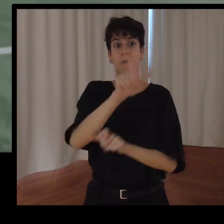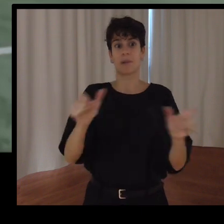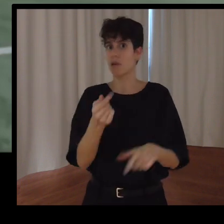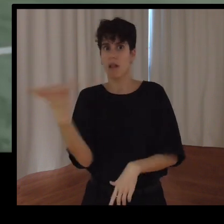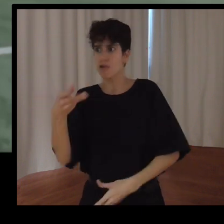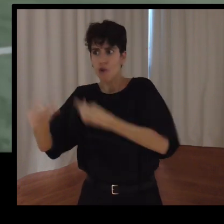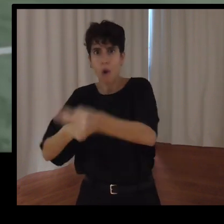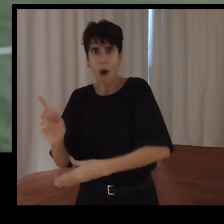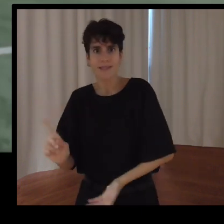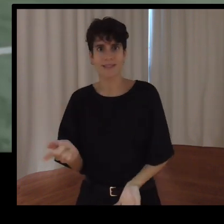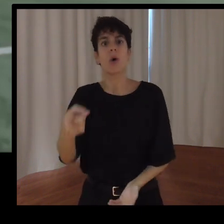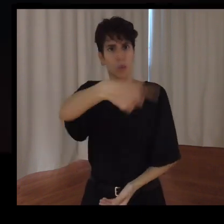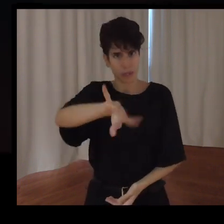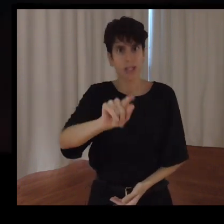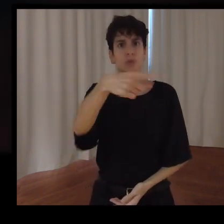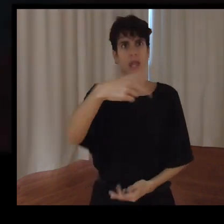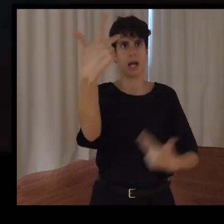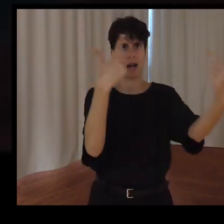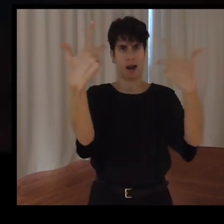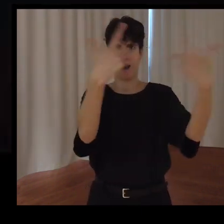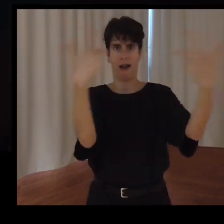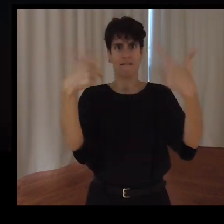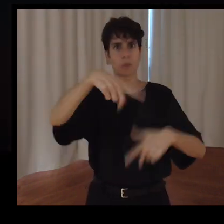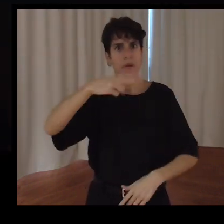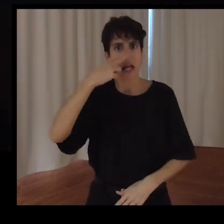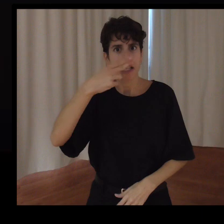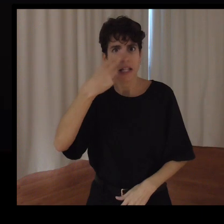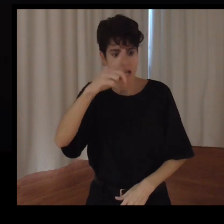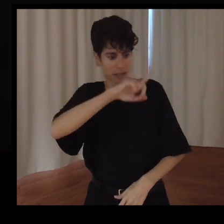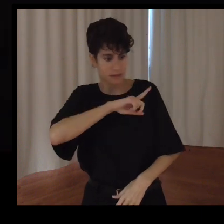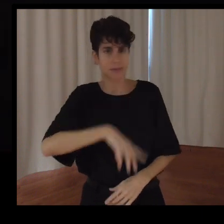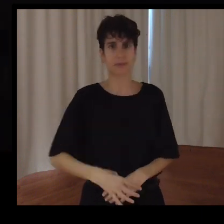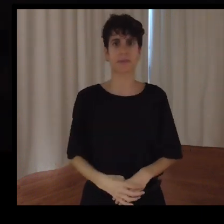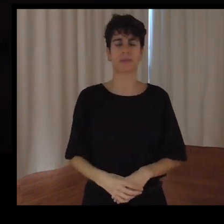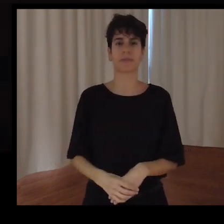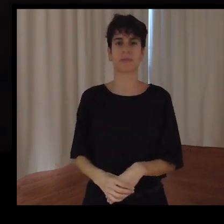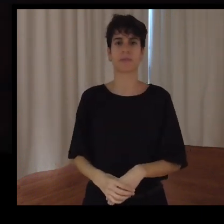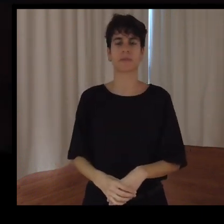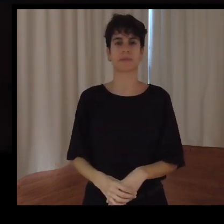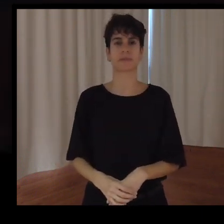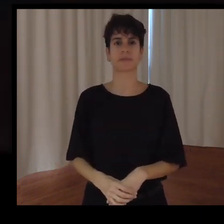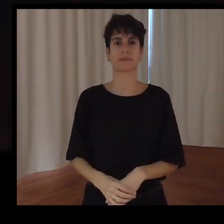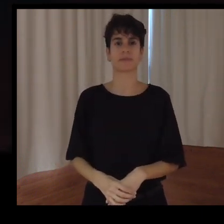Y vosotros lo habéis conseguido. Mis padres... Para mí es...